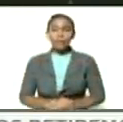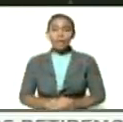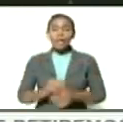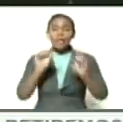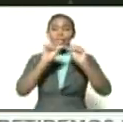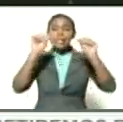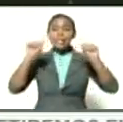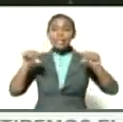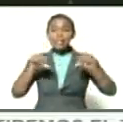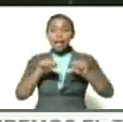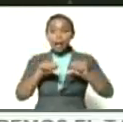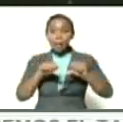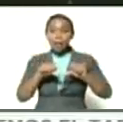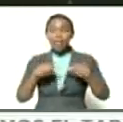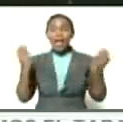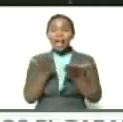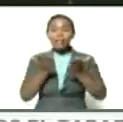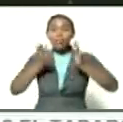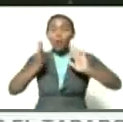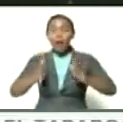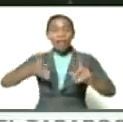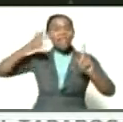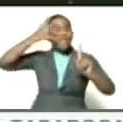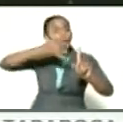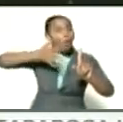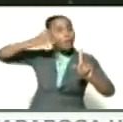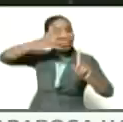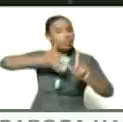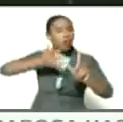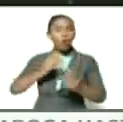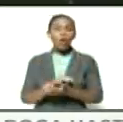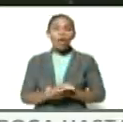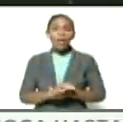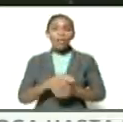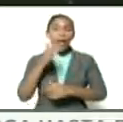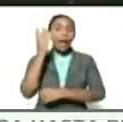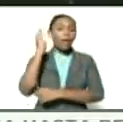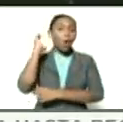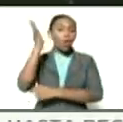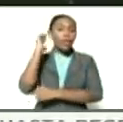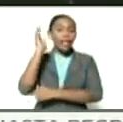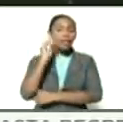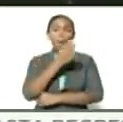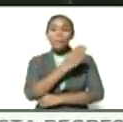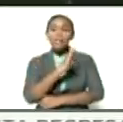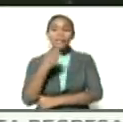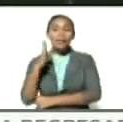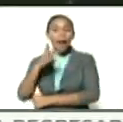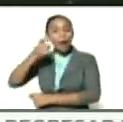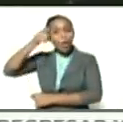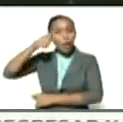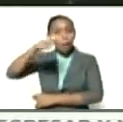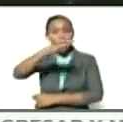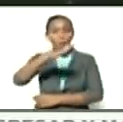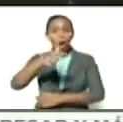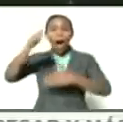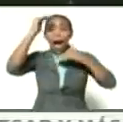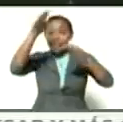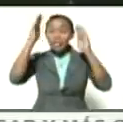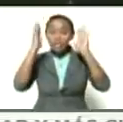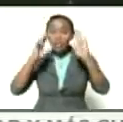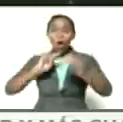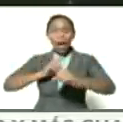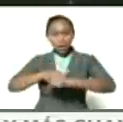sistema de escuelas de formación del Congreso Bicentenario de los Pueblos. Atención Héctor,